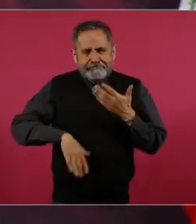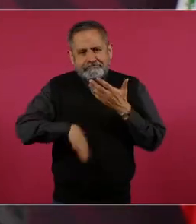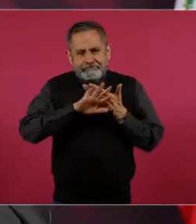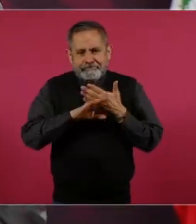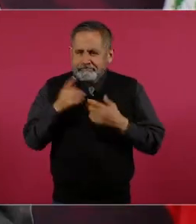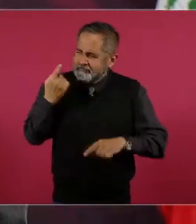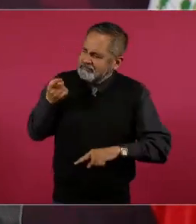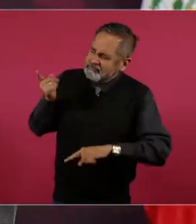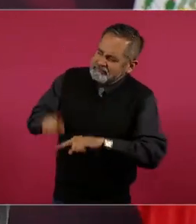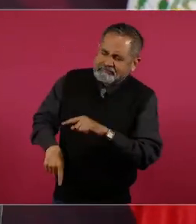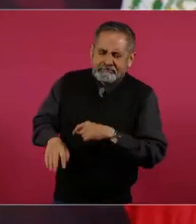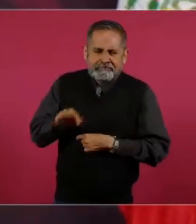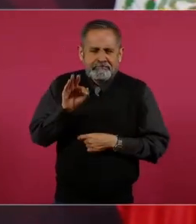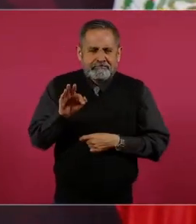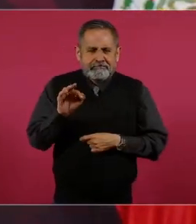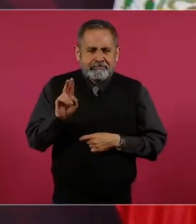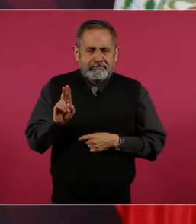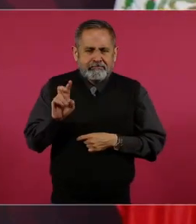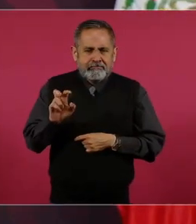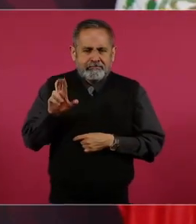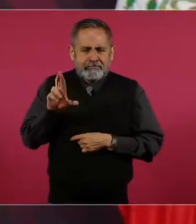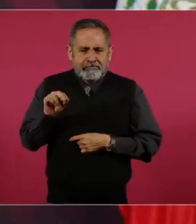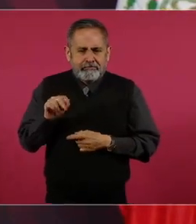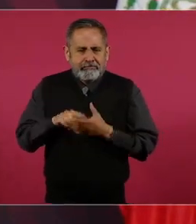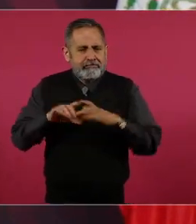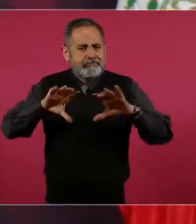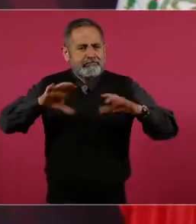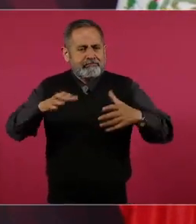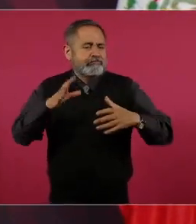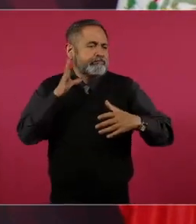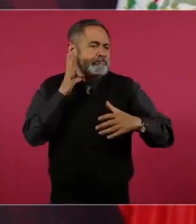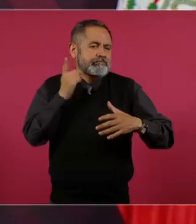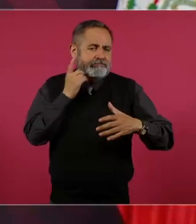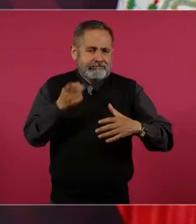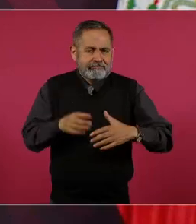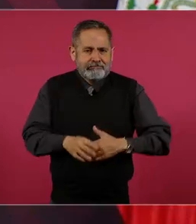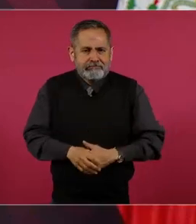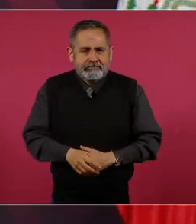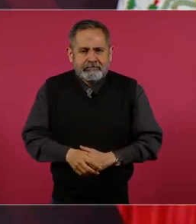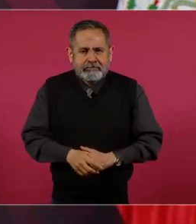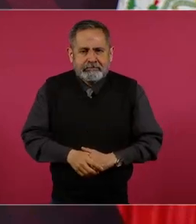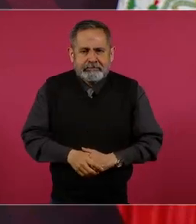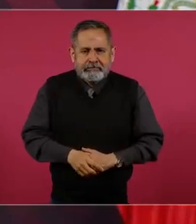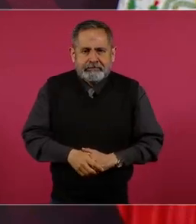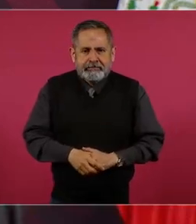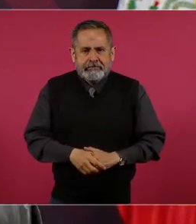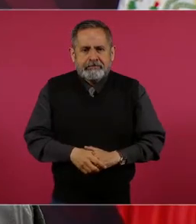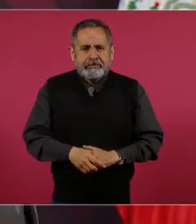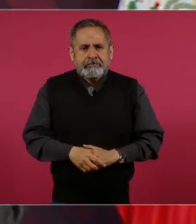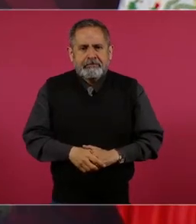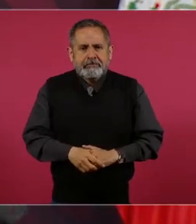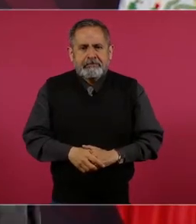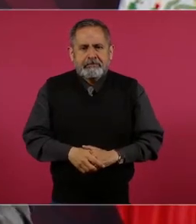desaforarme en Congreso, era